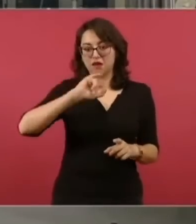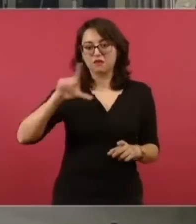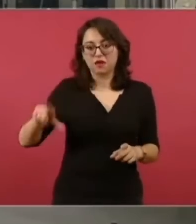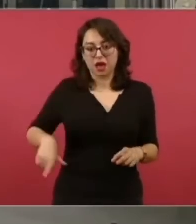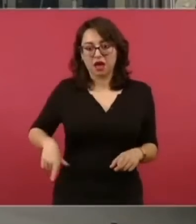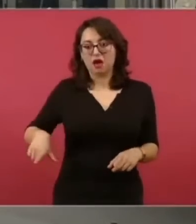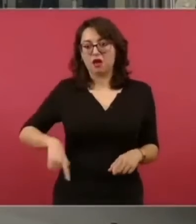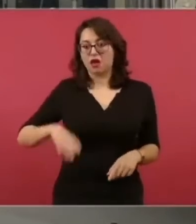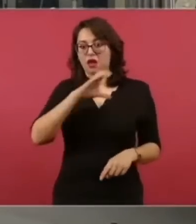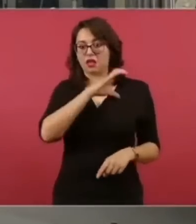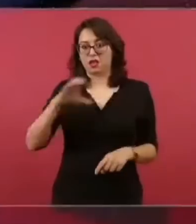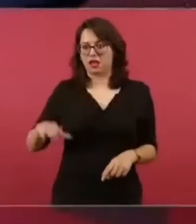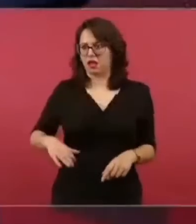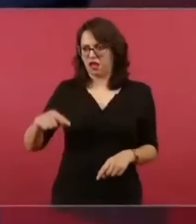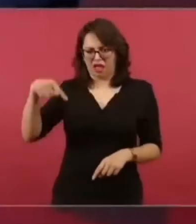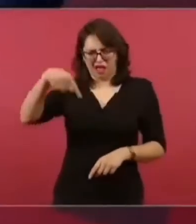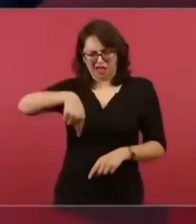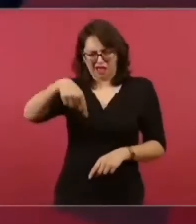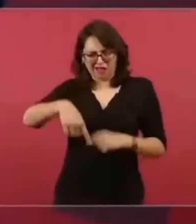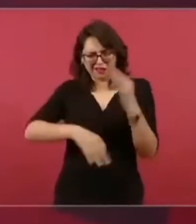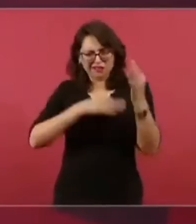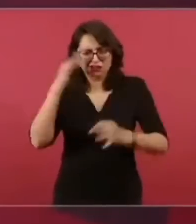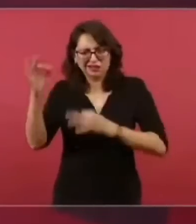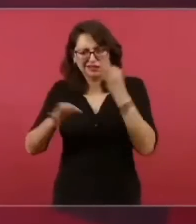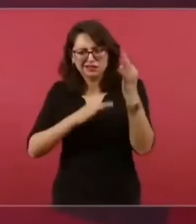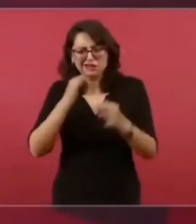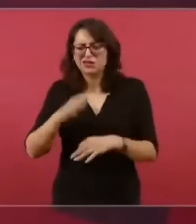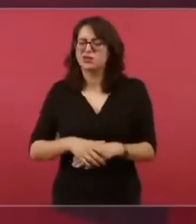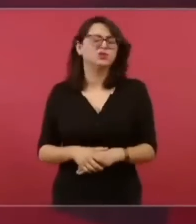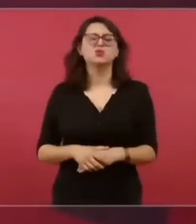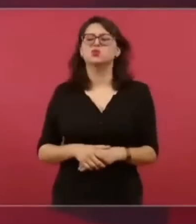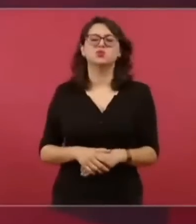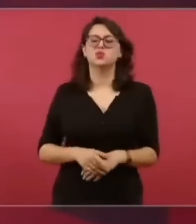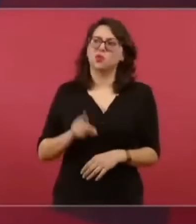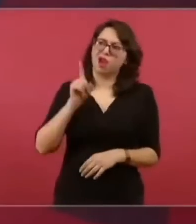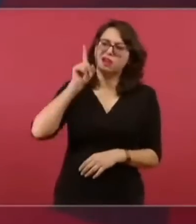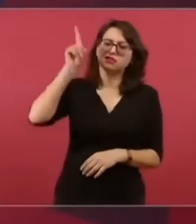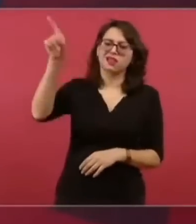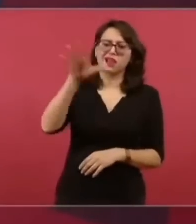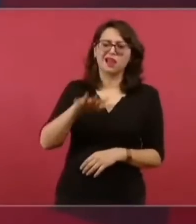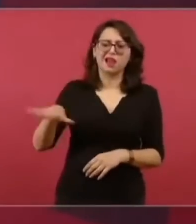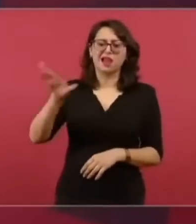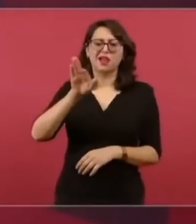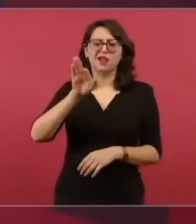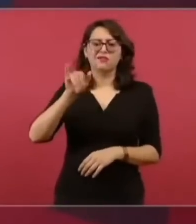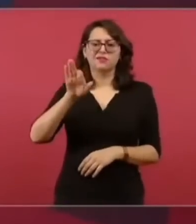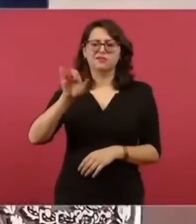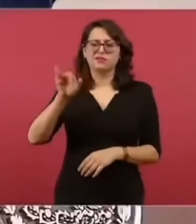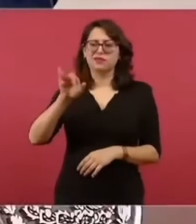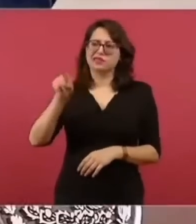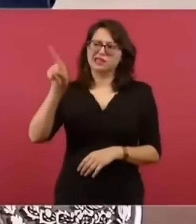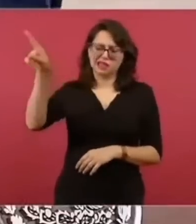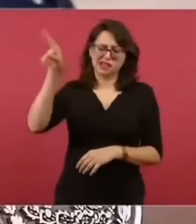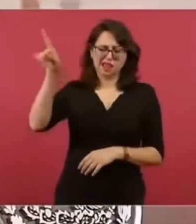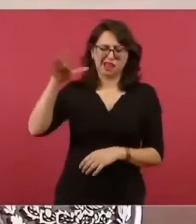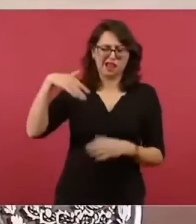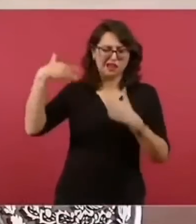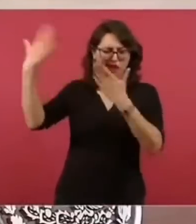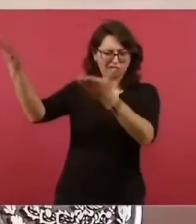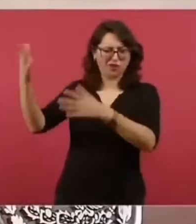que se vaya donde viven los fifís y ellos van a votar por ella segurísimo.